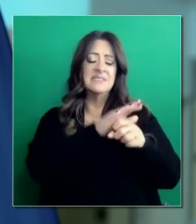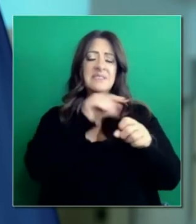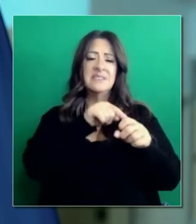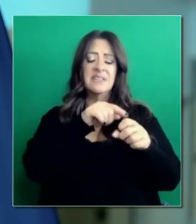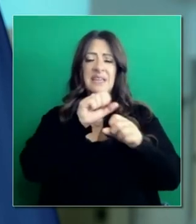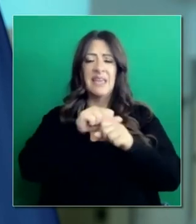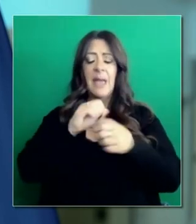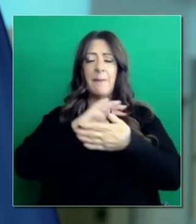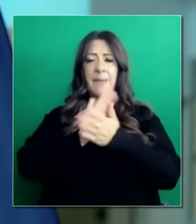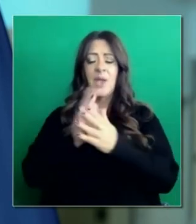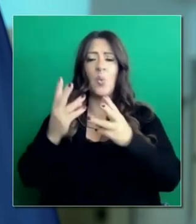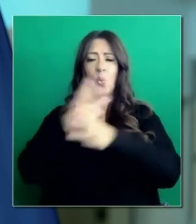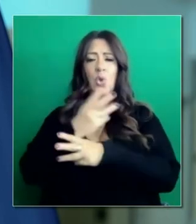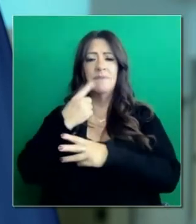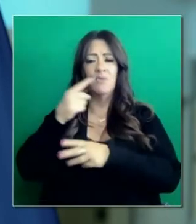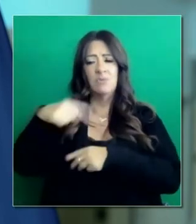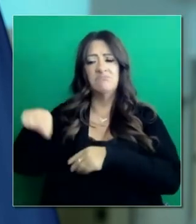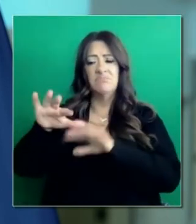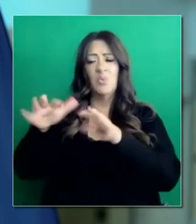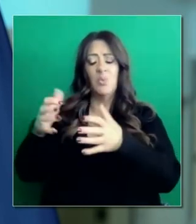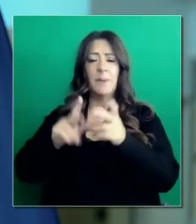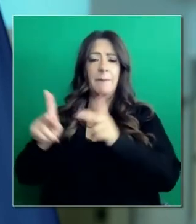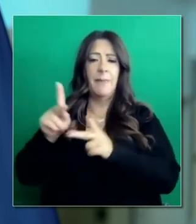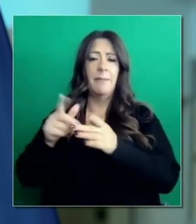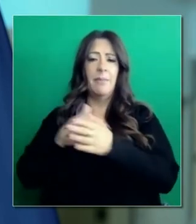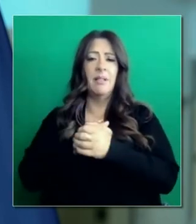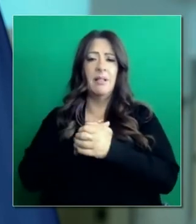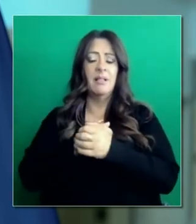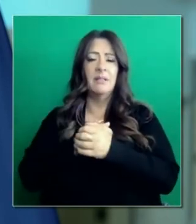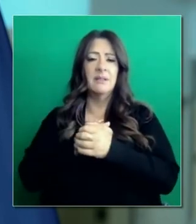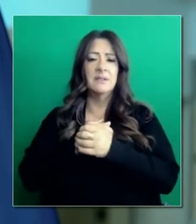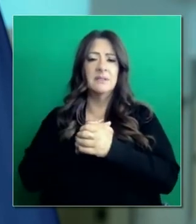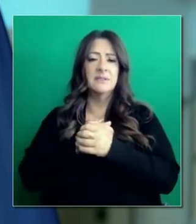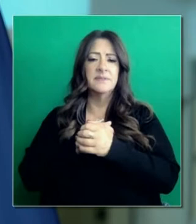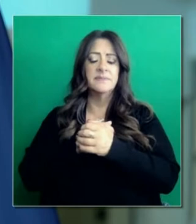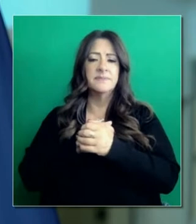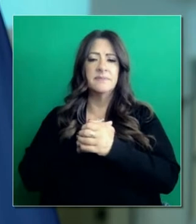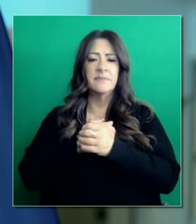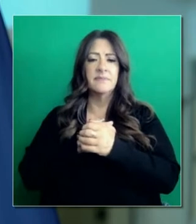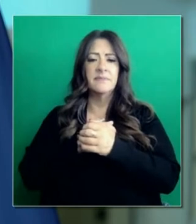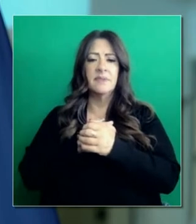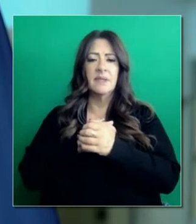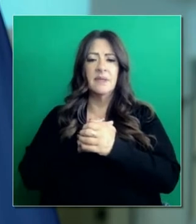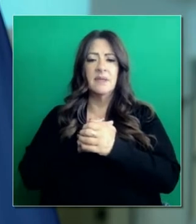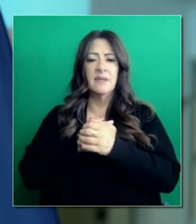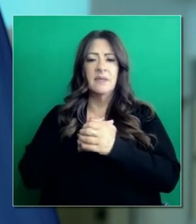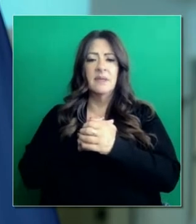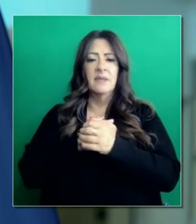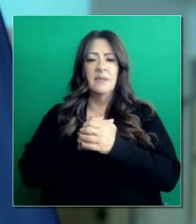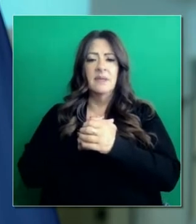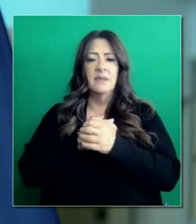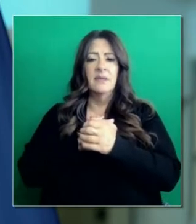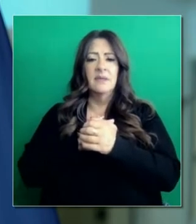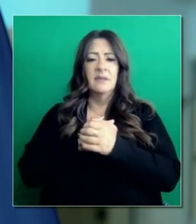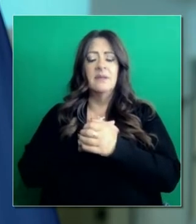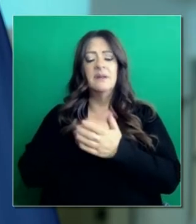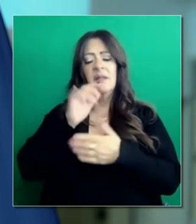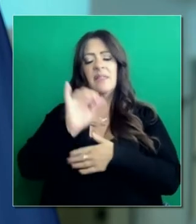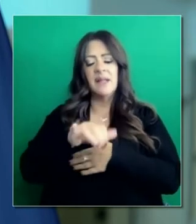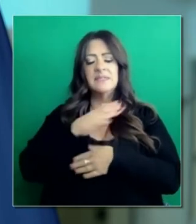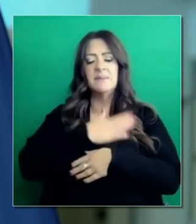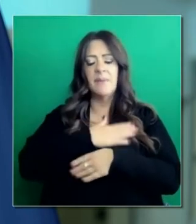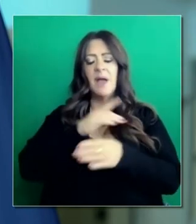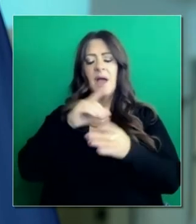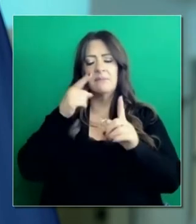discúlpenme por hablar más de la cuenta al respecto, pero creo que es importante subrayar esto en la primera parte de su pregunta